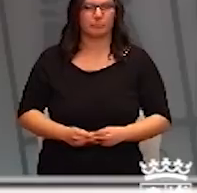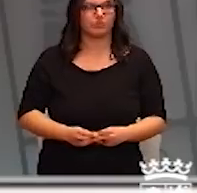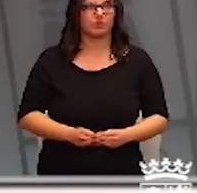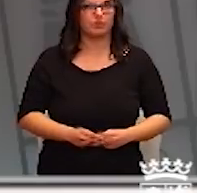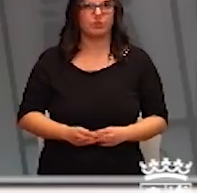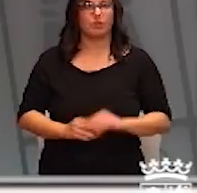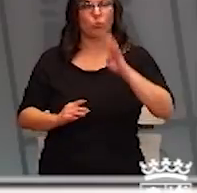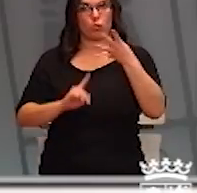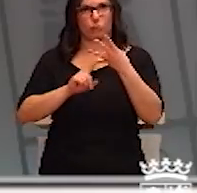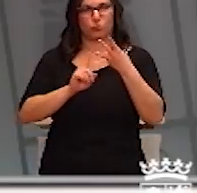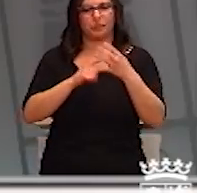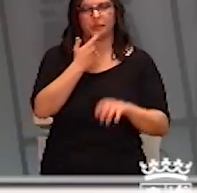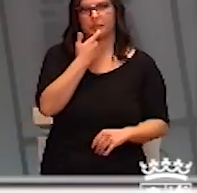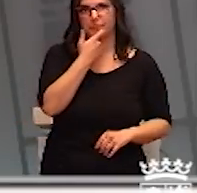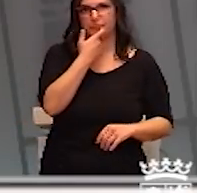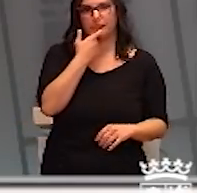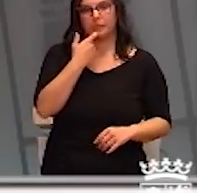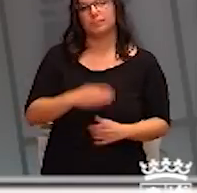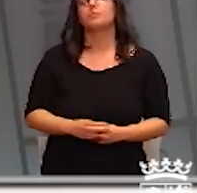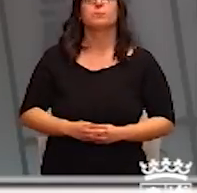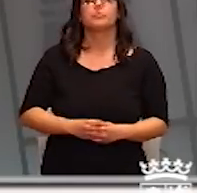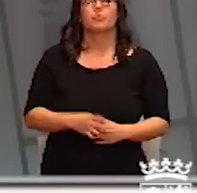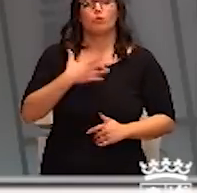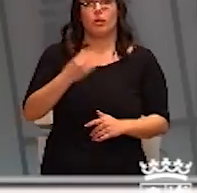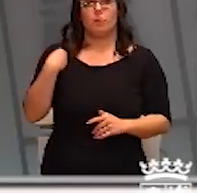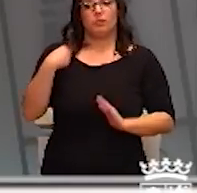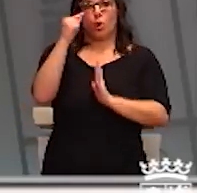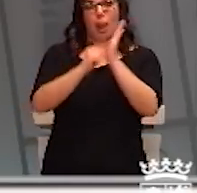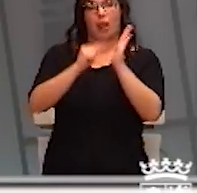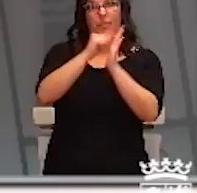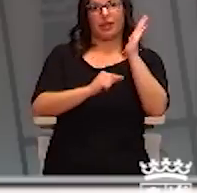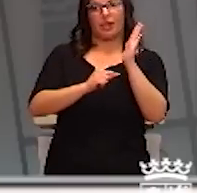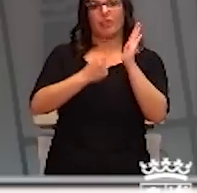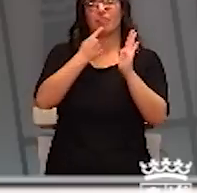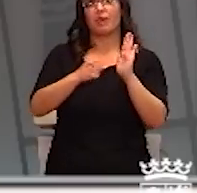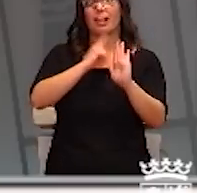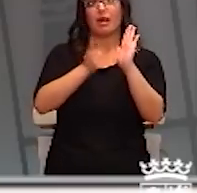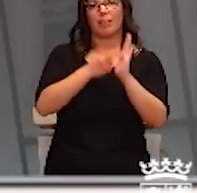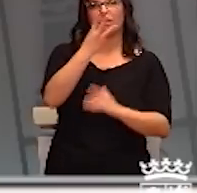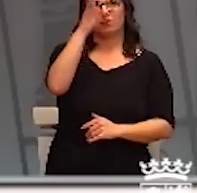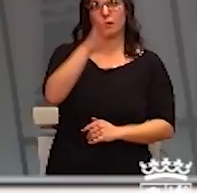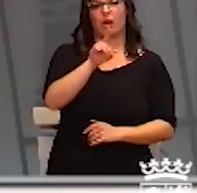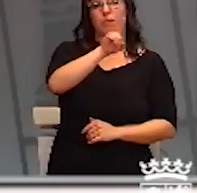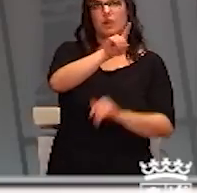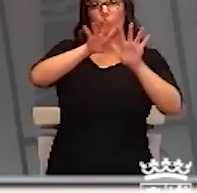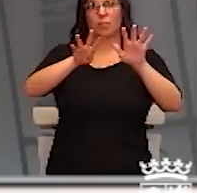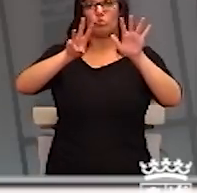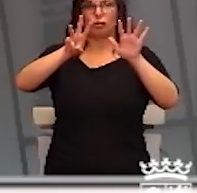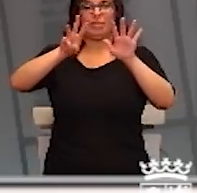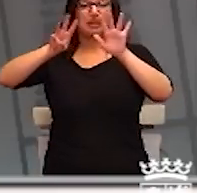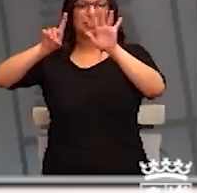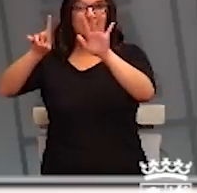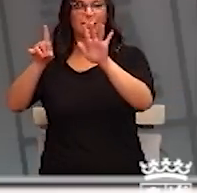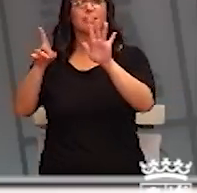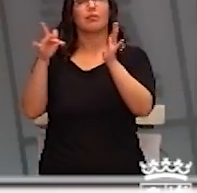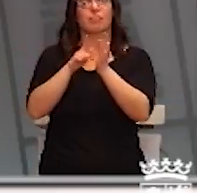En cuarto lugar, podrá ser requerida la aplicación de las medidas contempladas en la Ley Orgánica 3 barra 1986, de 14 de abril, de medidas